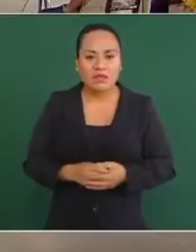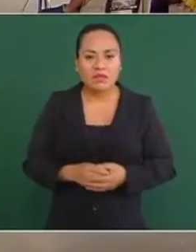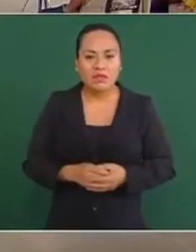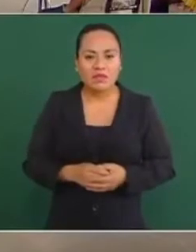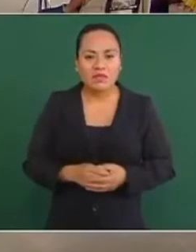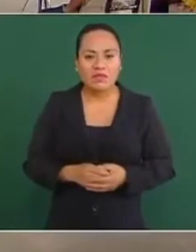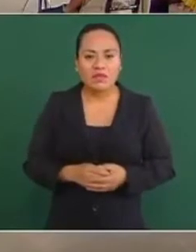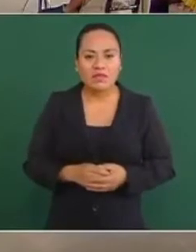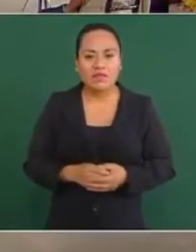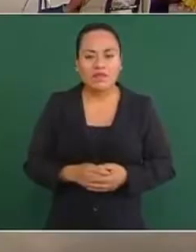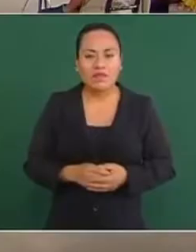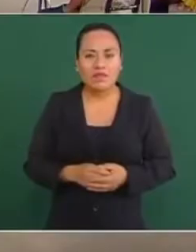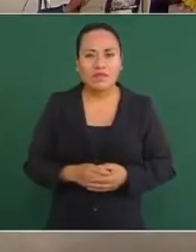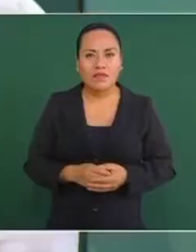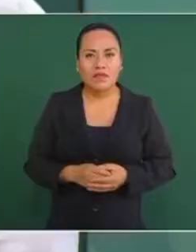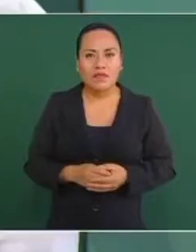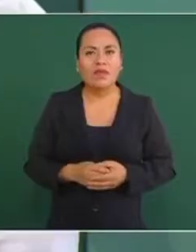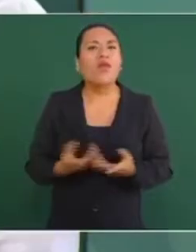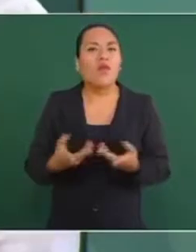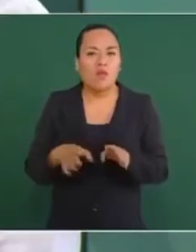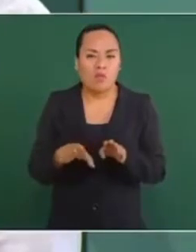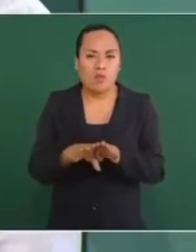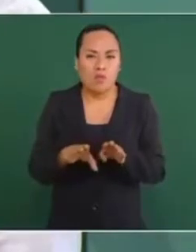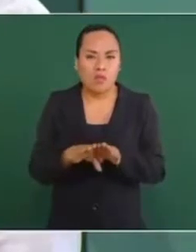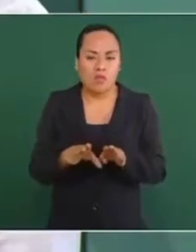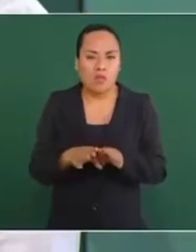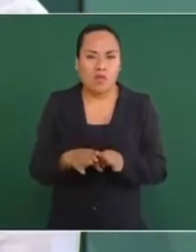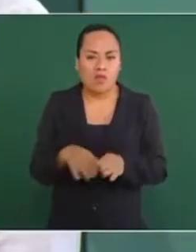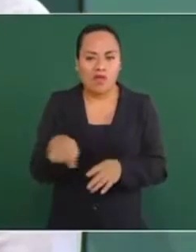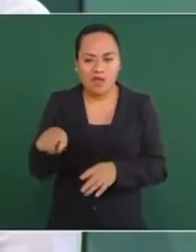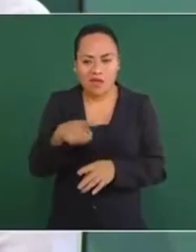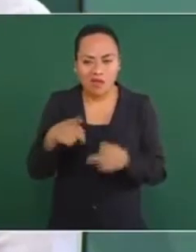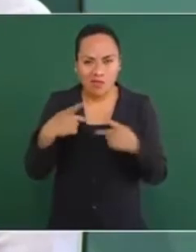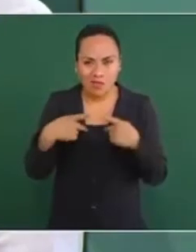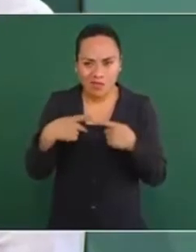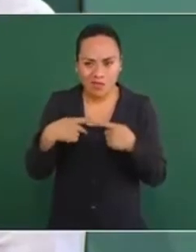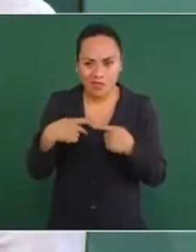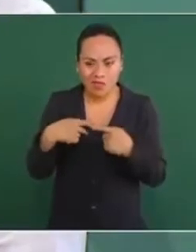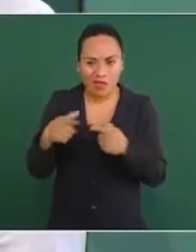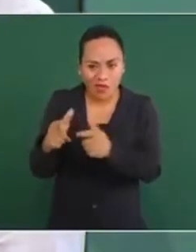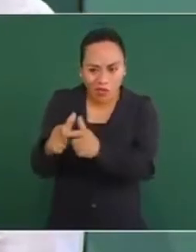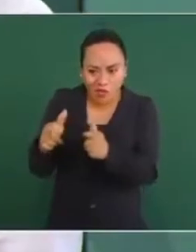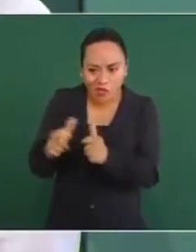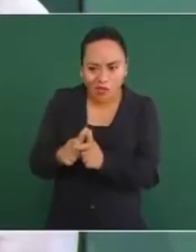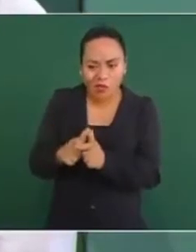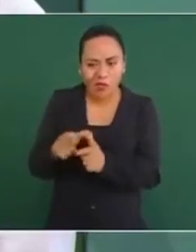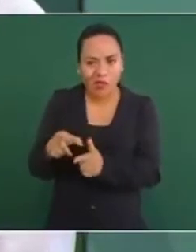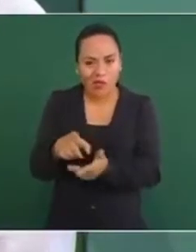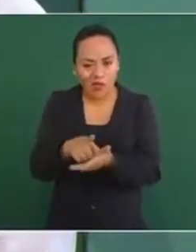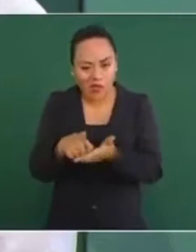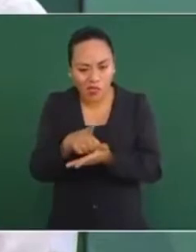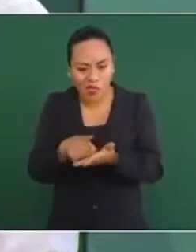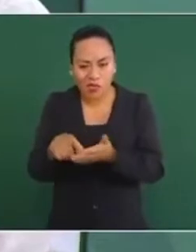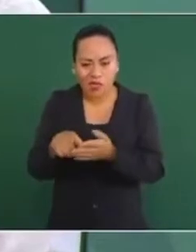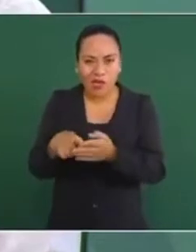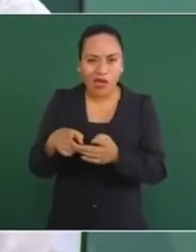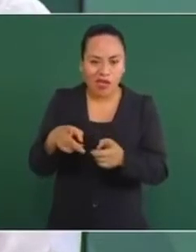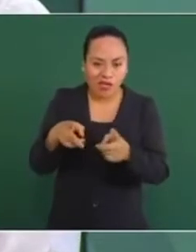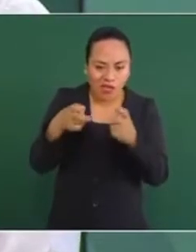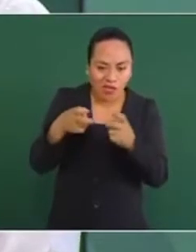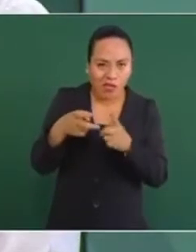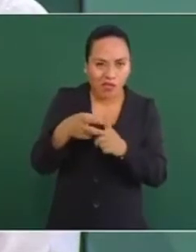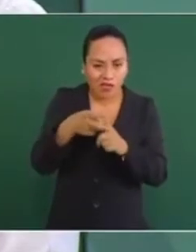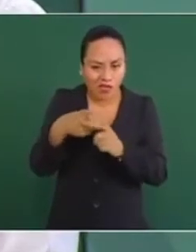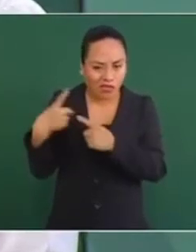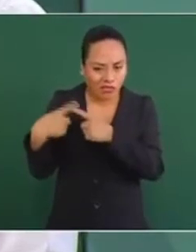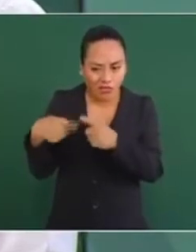que actúa la llamada delincuencia organizada en cuanto a la adquisición